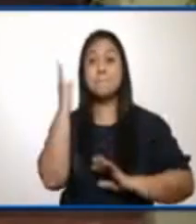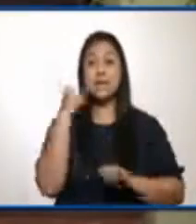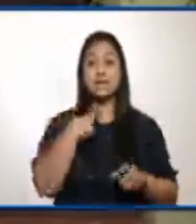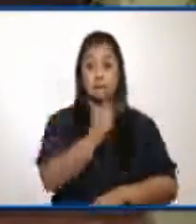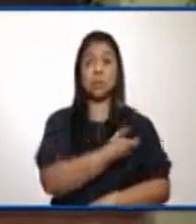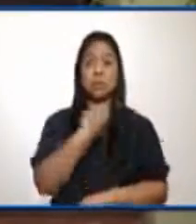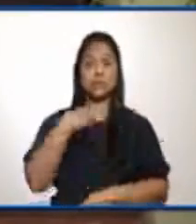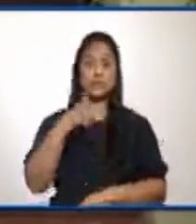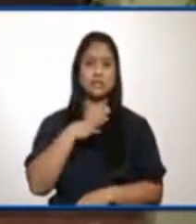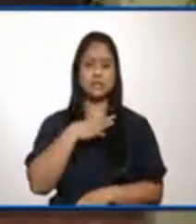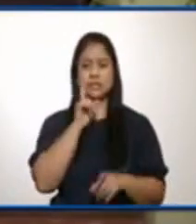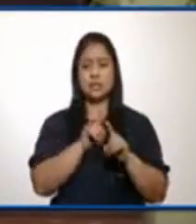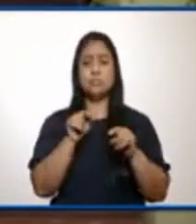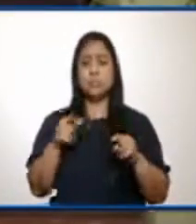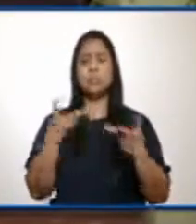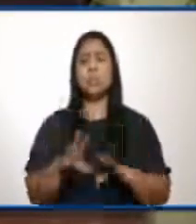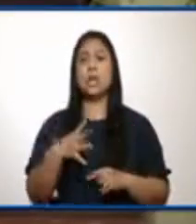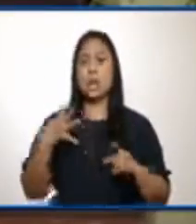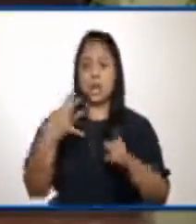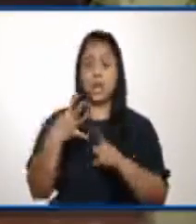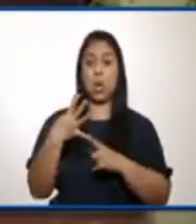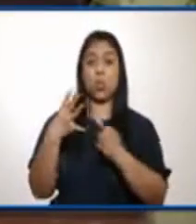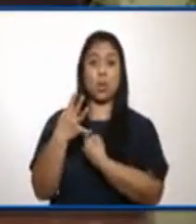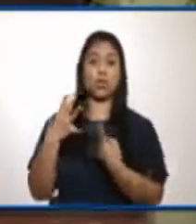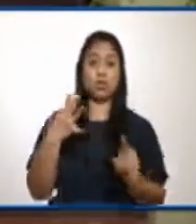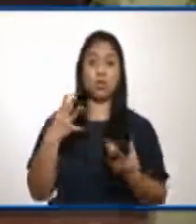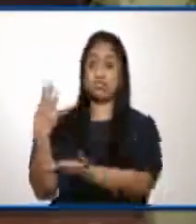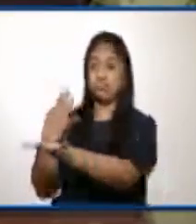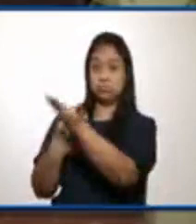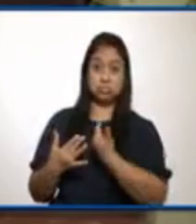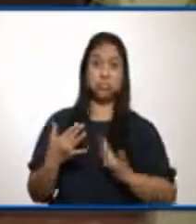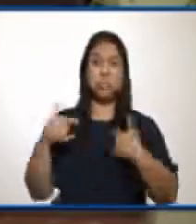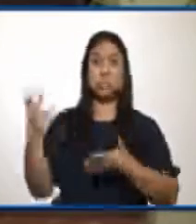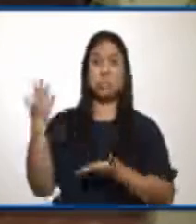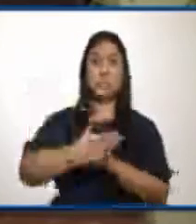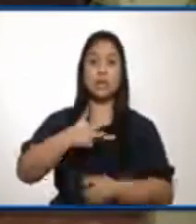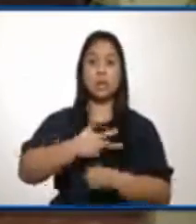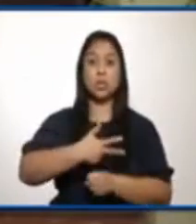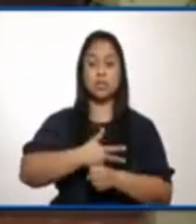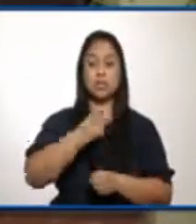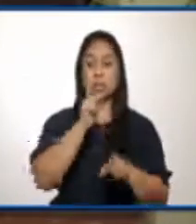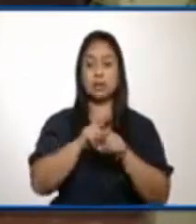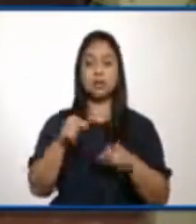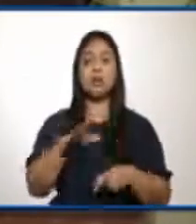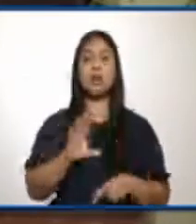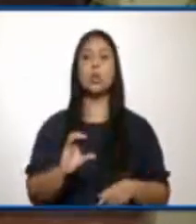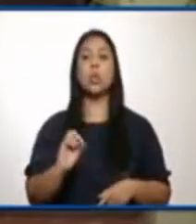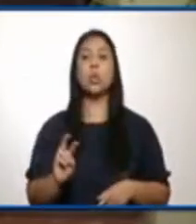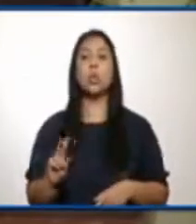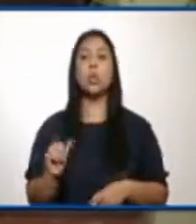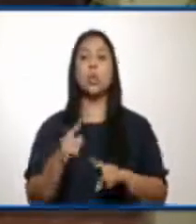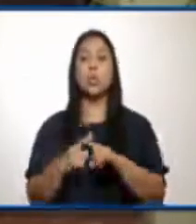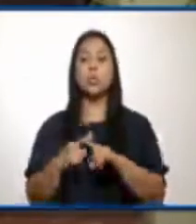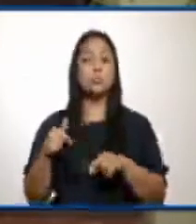bien saben, podemos tener en la cuarta semana el primer ingreso de vacunas a través de la plataforma COVAX, pero no sabemos